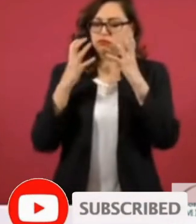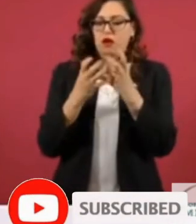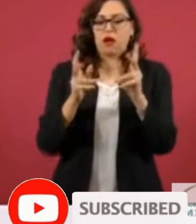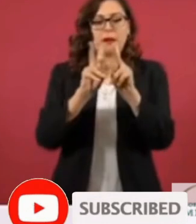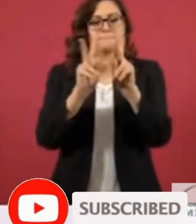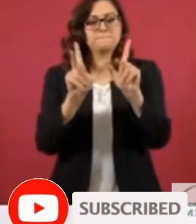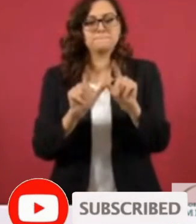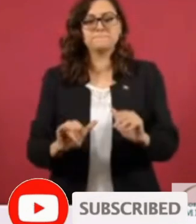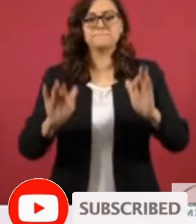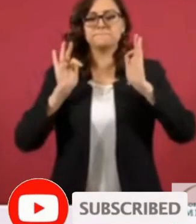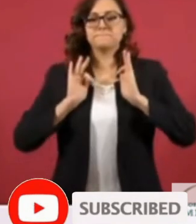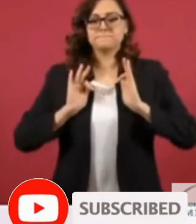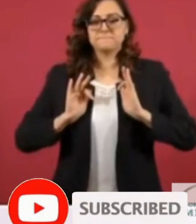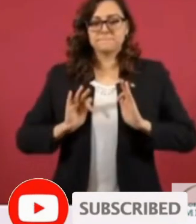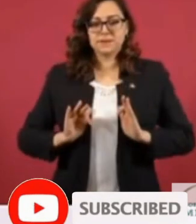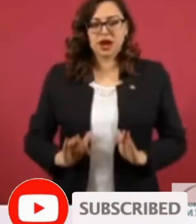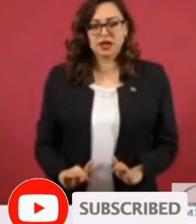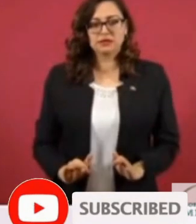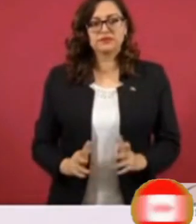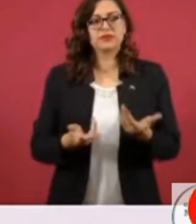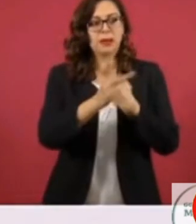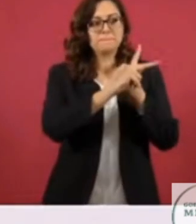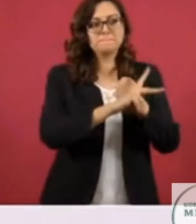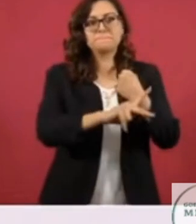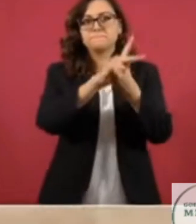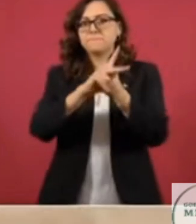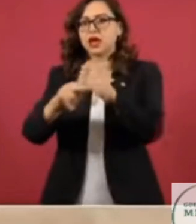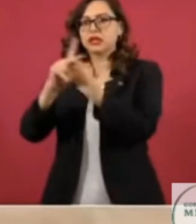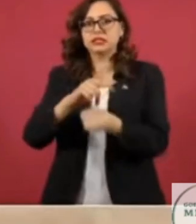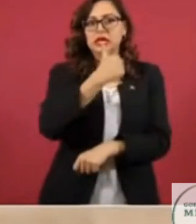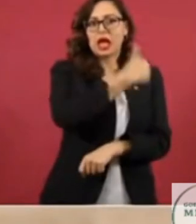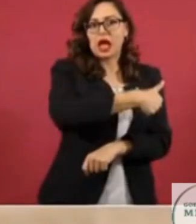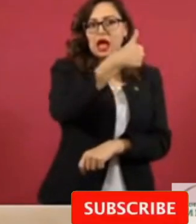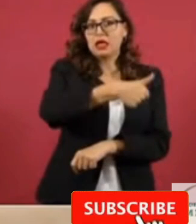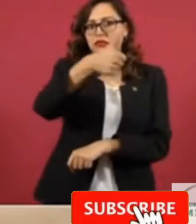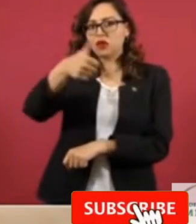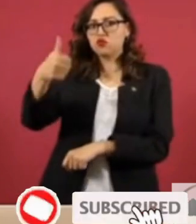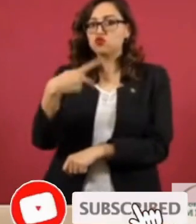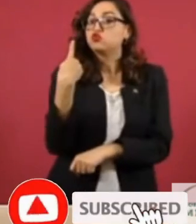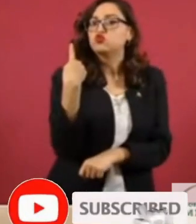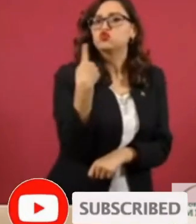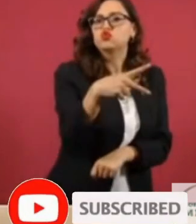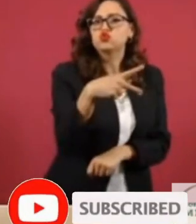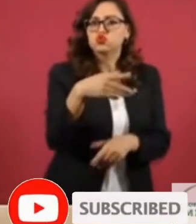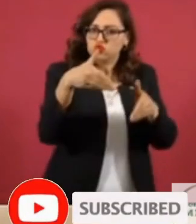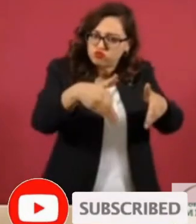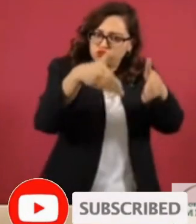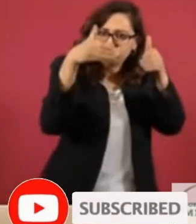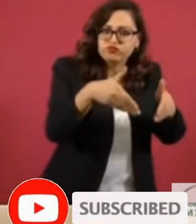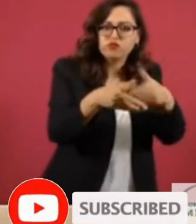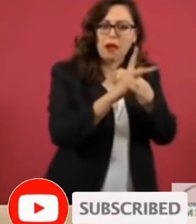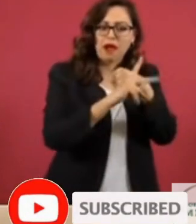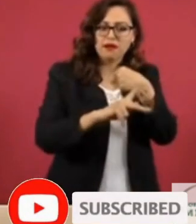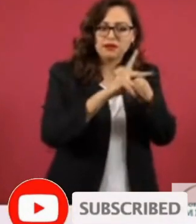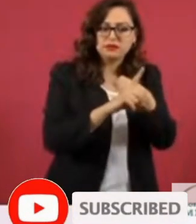tranquilidad que permita dedicar todo el esfuerzo de los gobiernos a atender los lacerantes